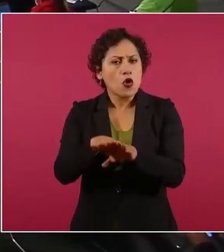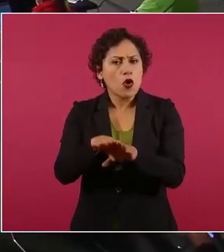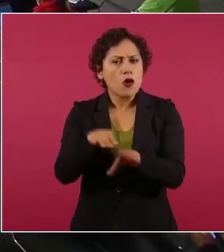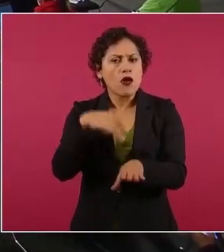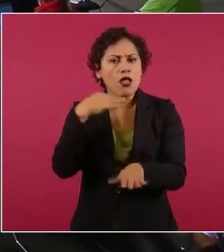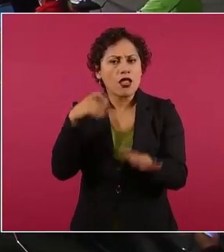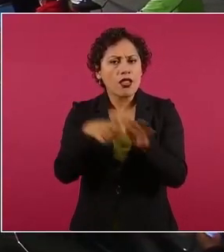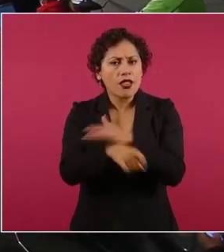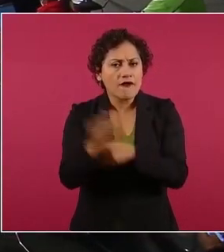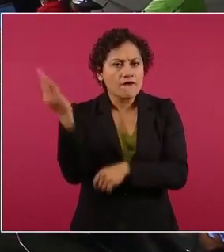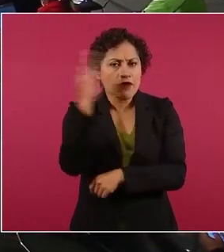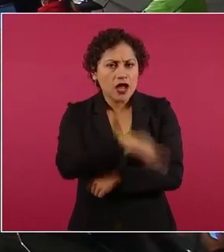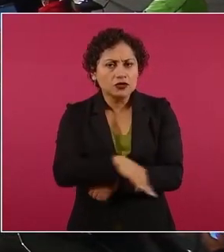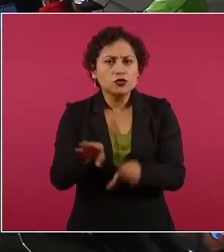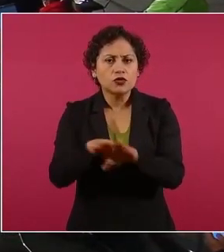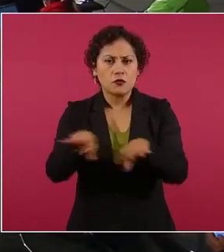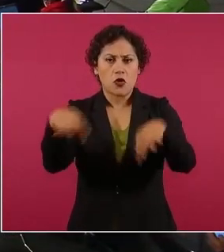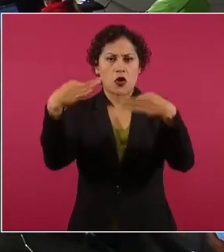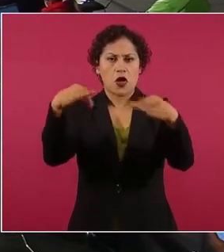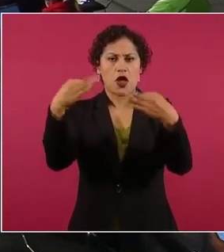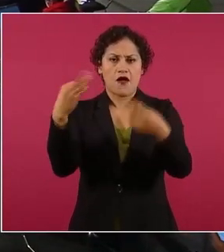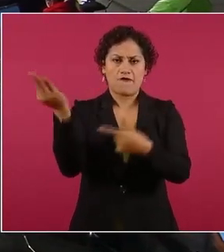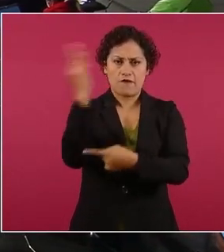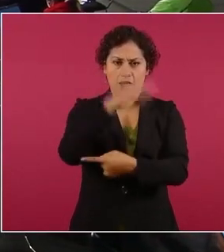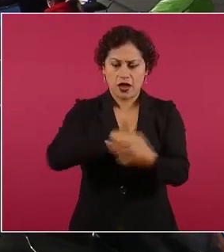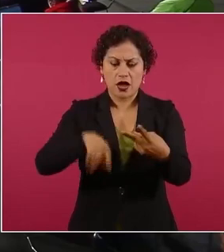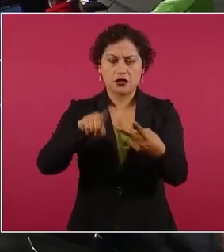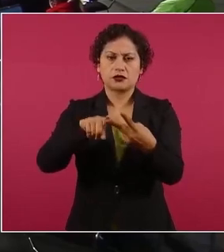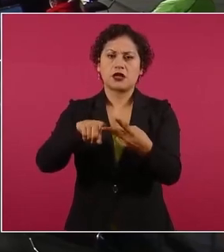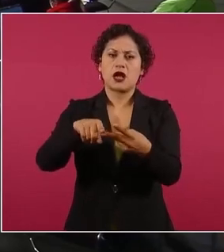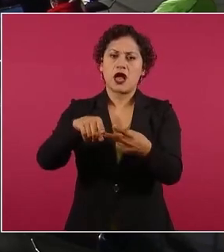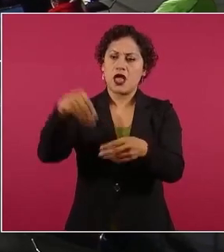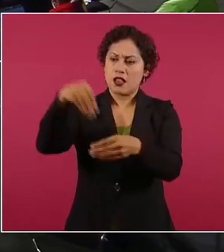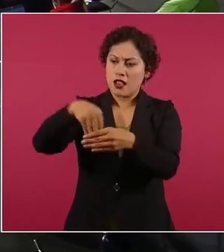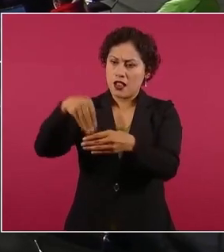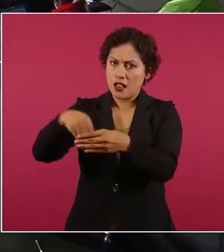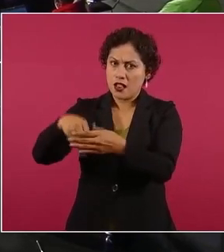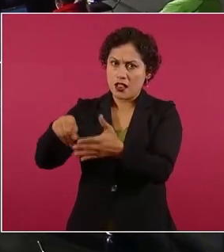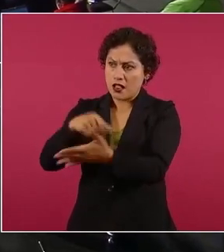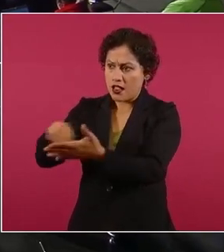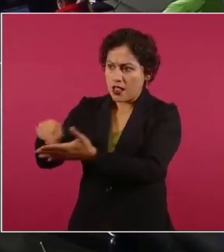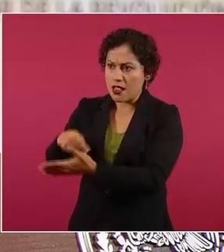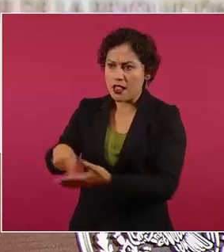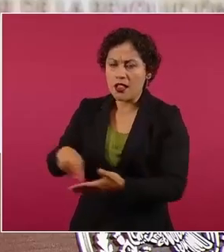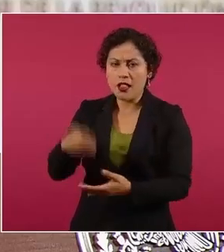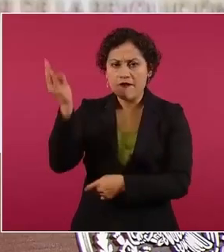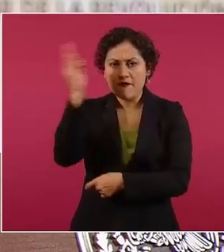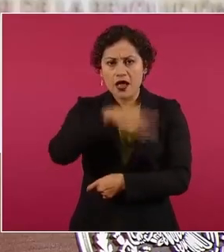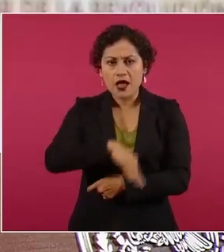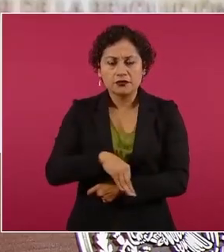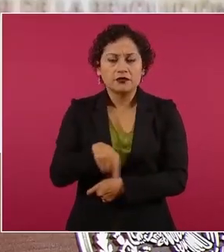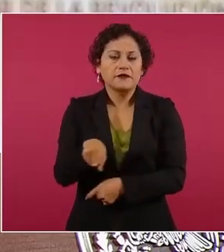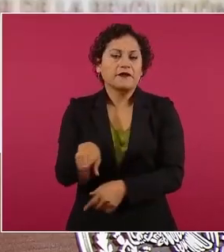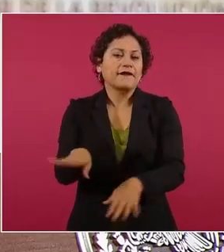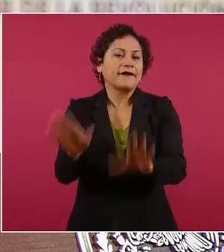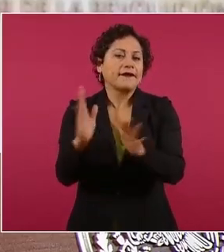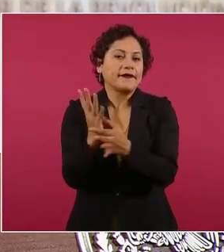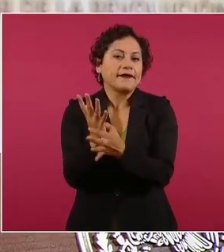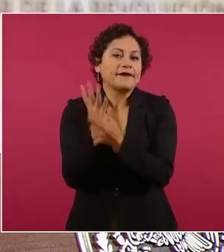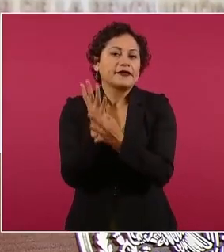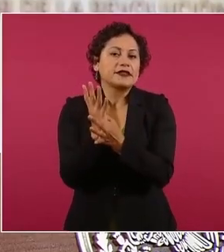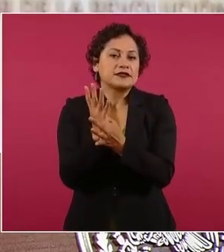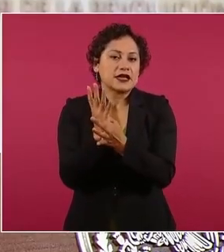para que les alcanzara y supuestamente la diferencia fue el 0.5